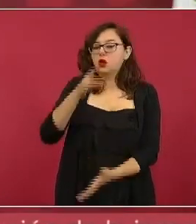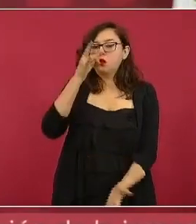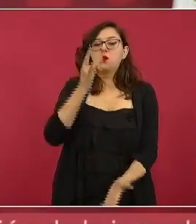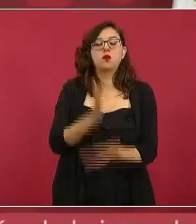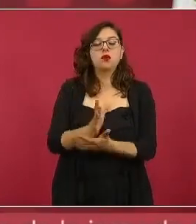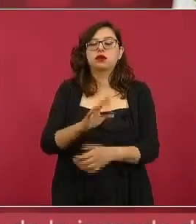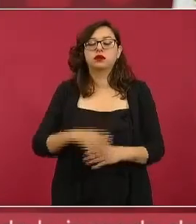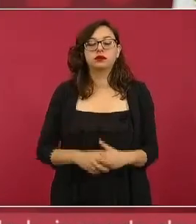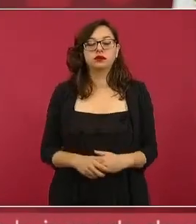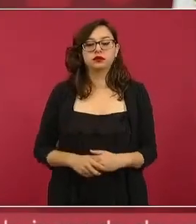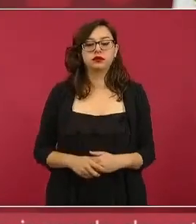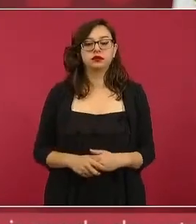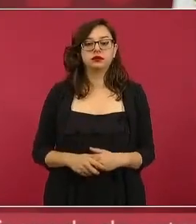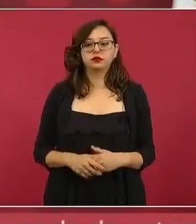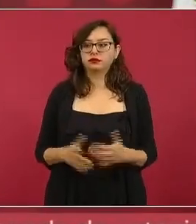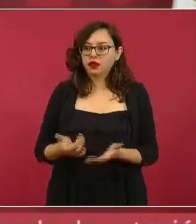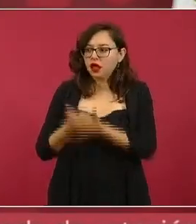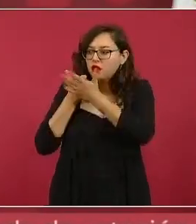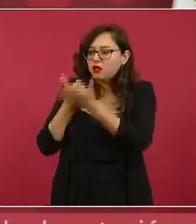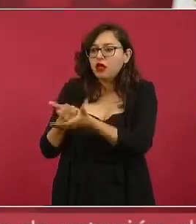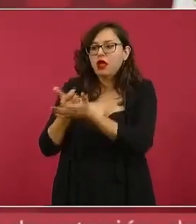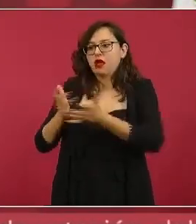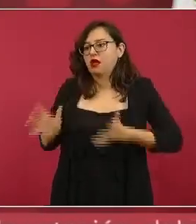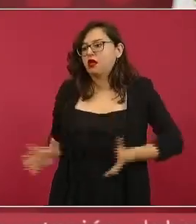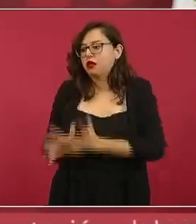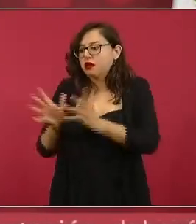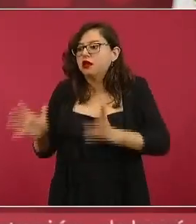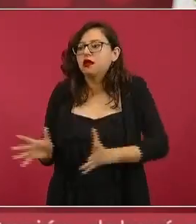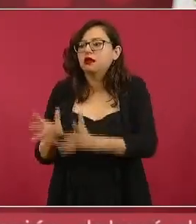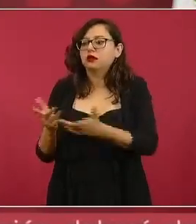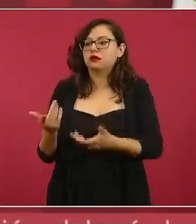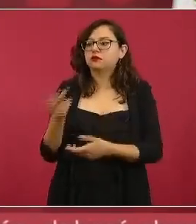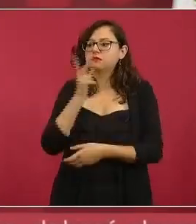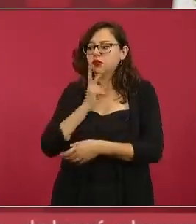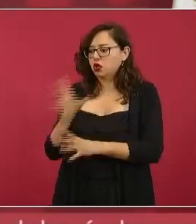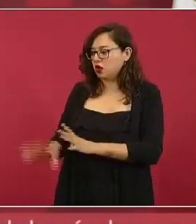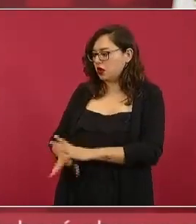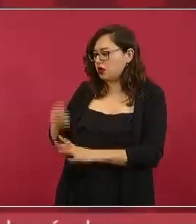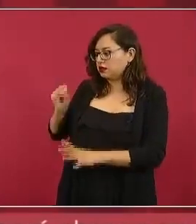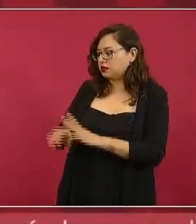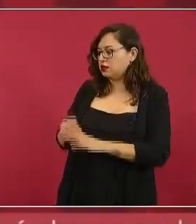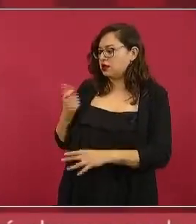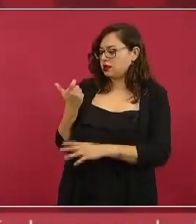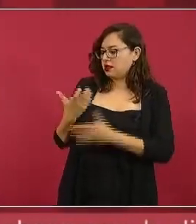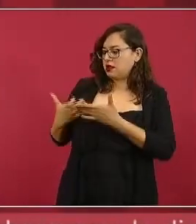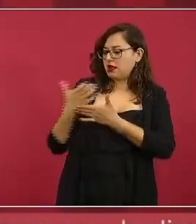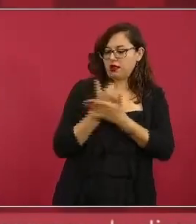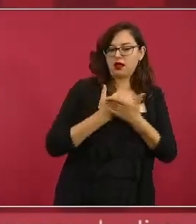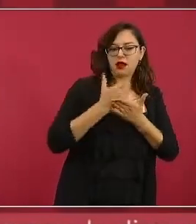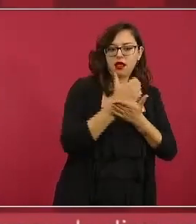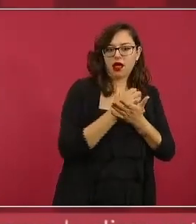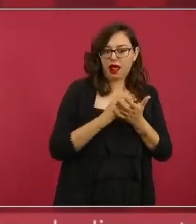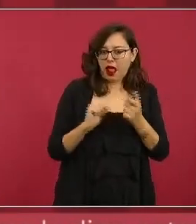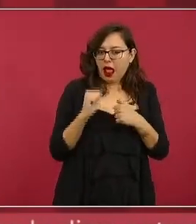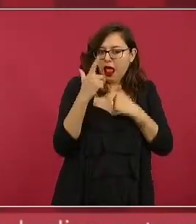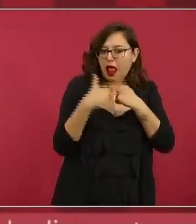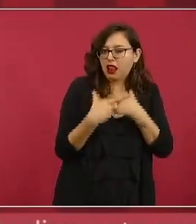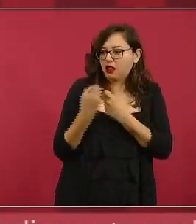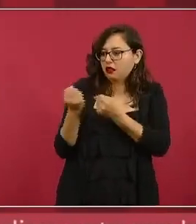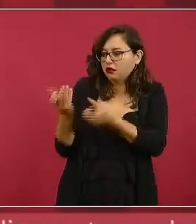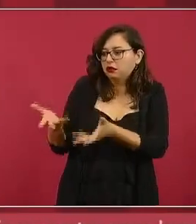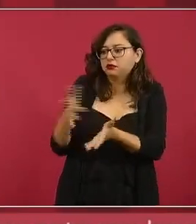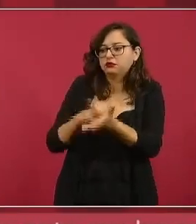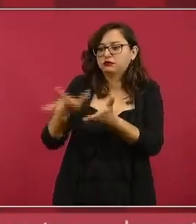pero no para devolverle lo que por justicia le corresponde a